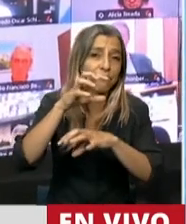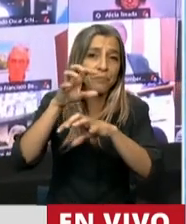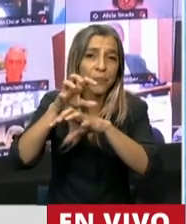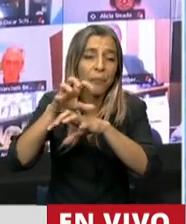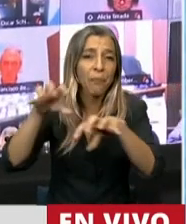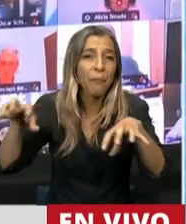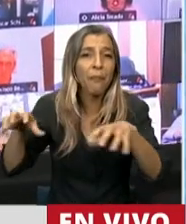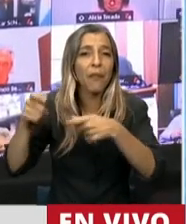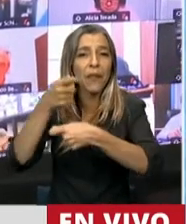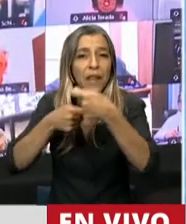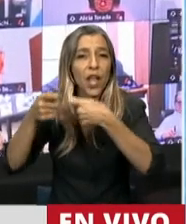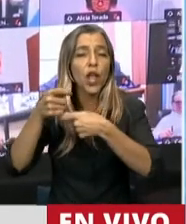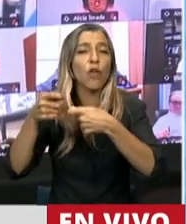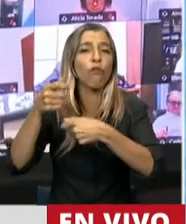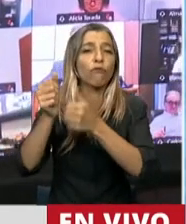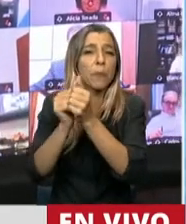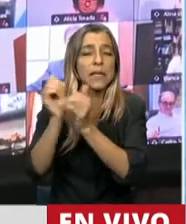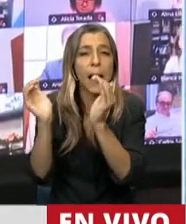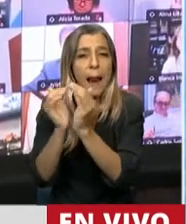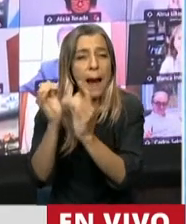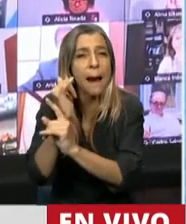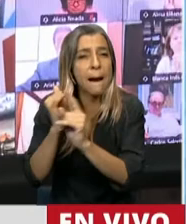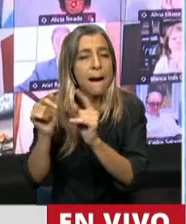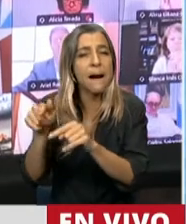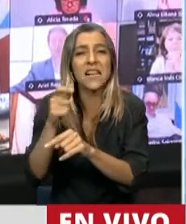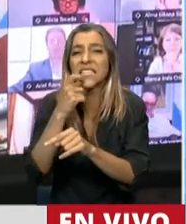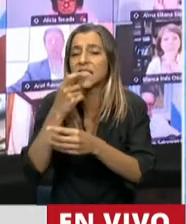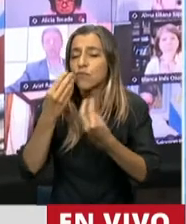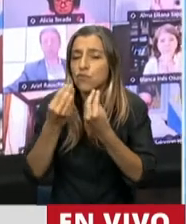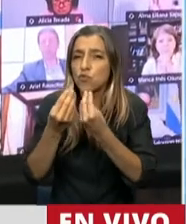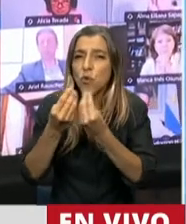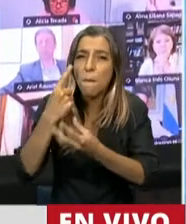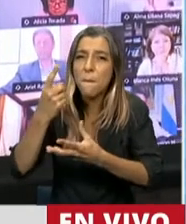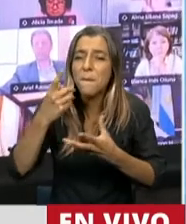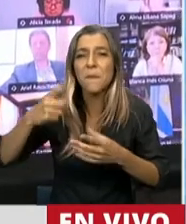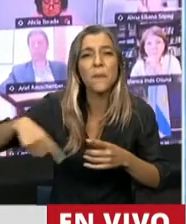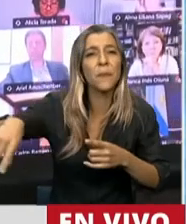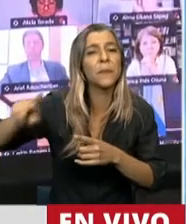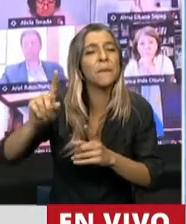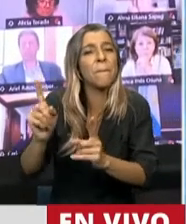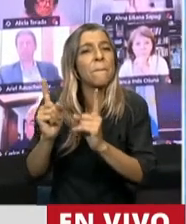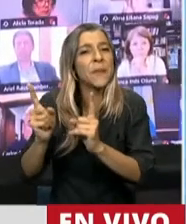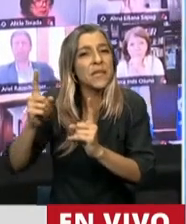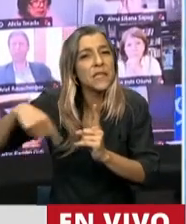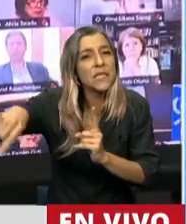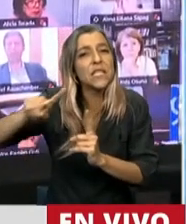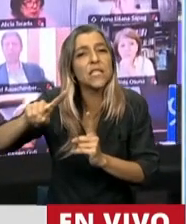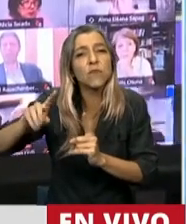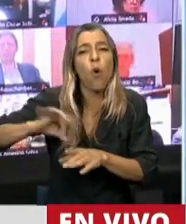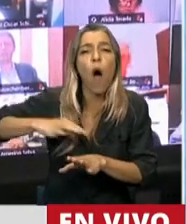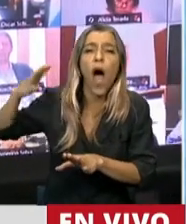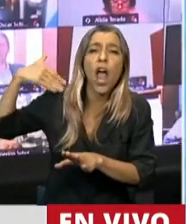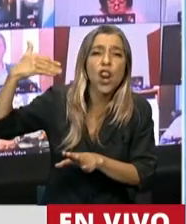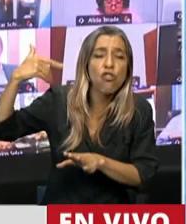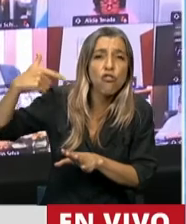comerciantes de cada rincón del país estén financiando desde hace años